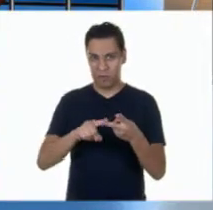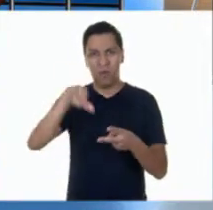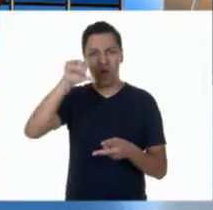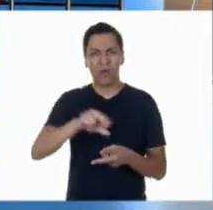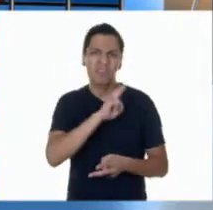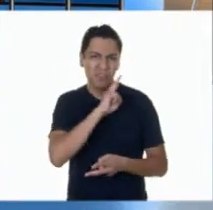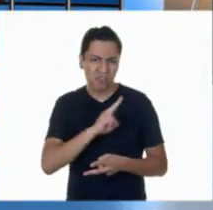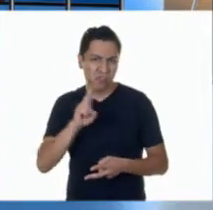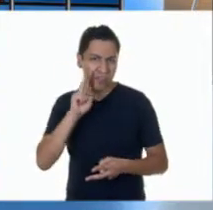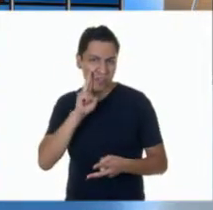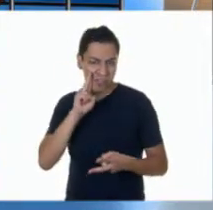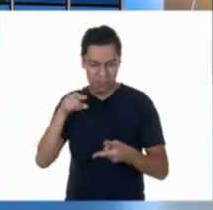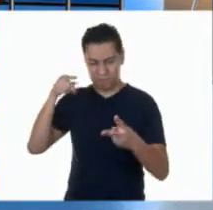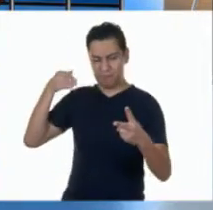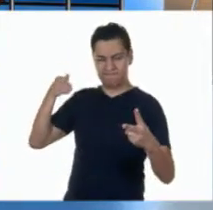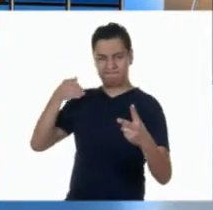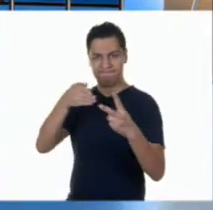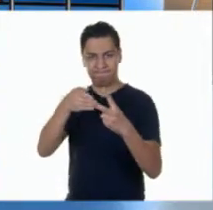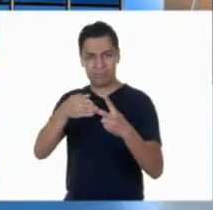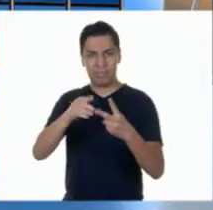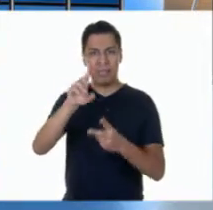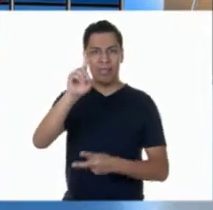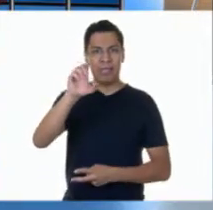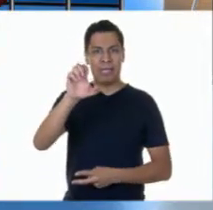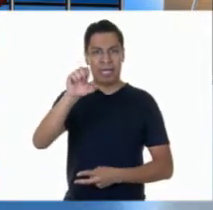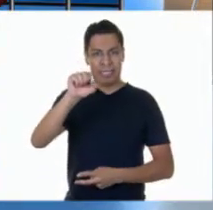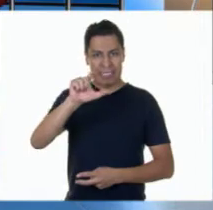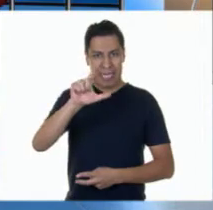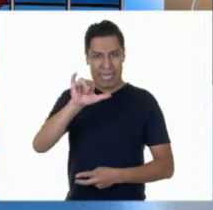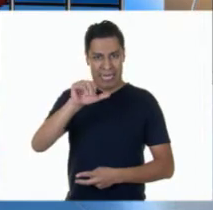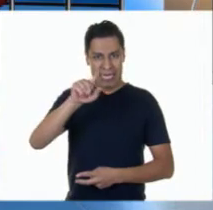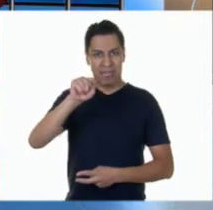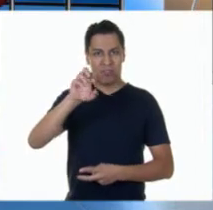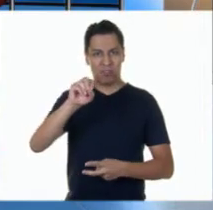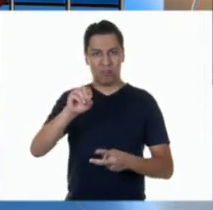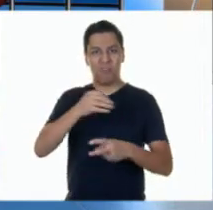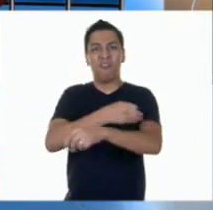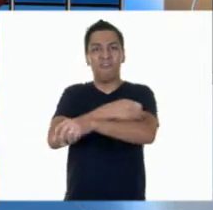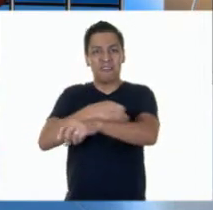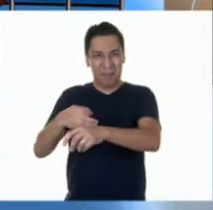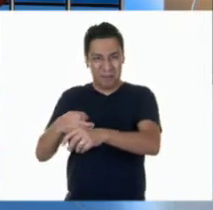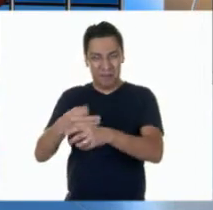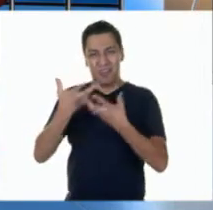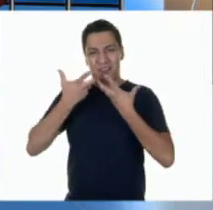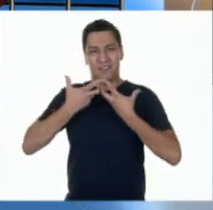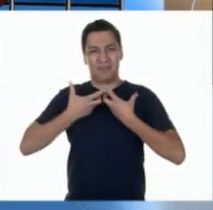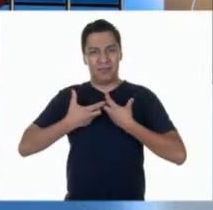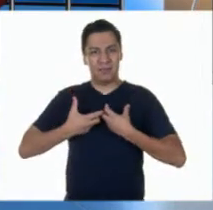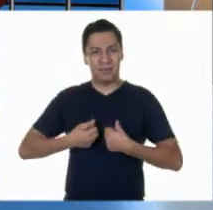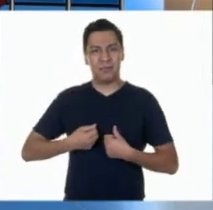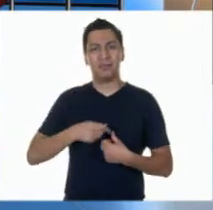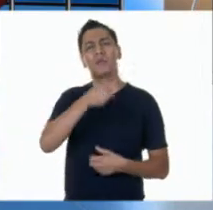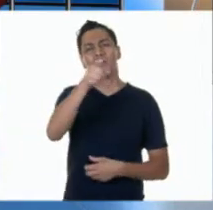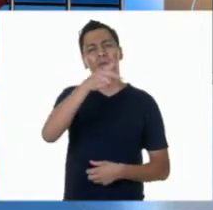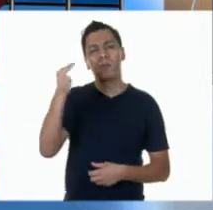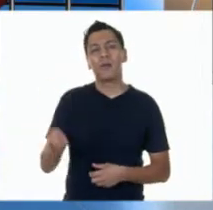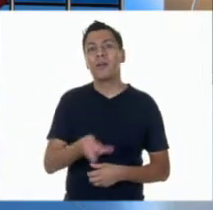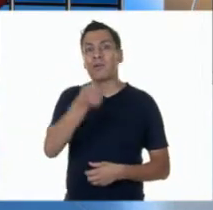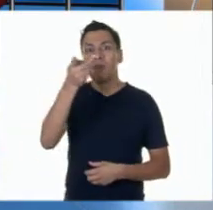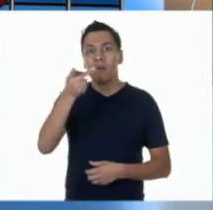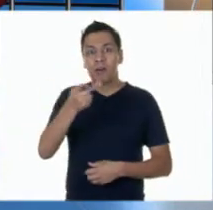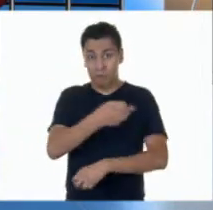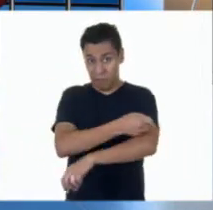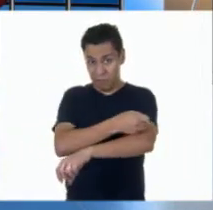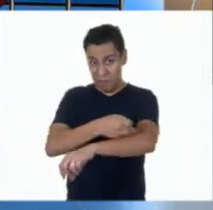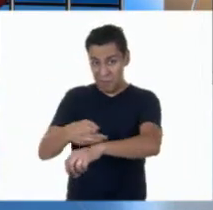La aflicción y el desaliento son parte de la familia de la tristeza. Ustedes seguramente se preguntarán, ¿las